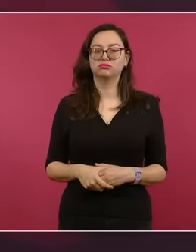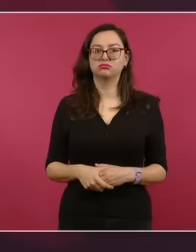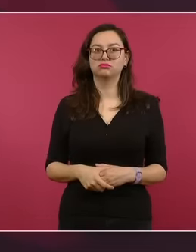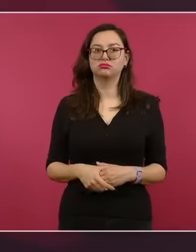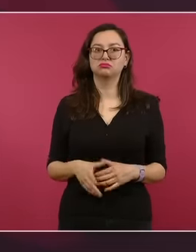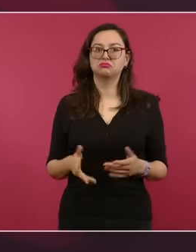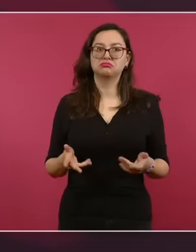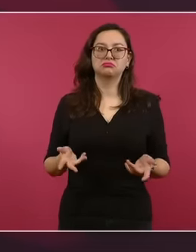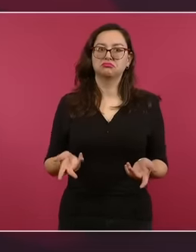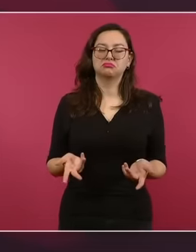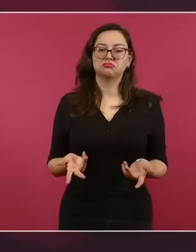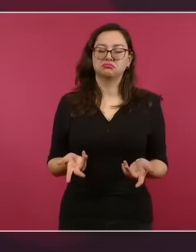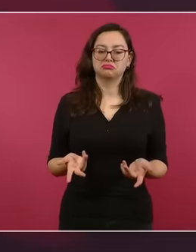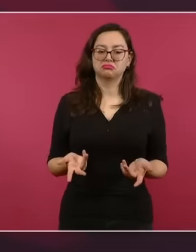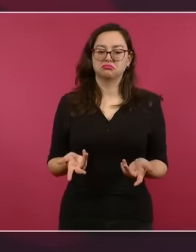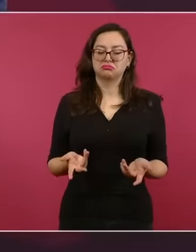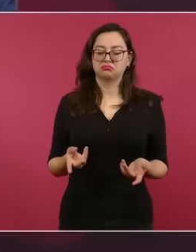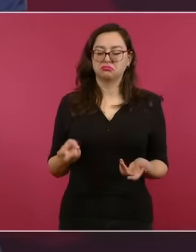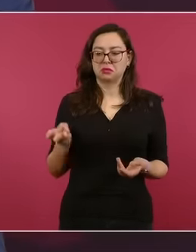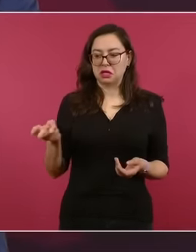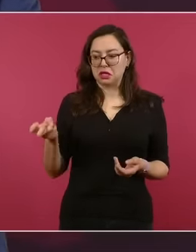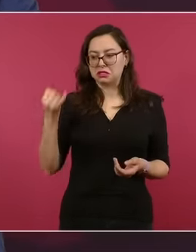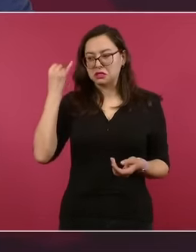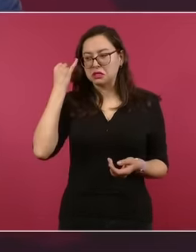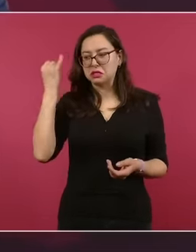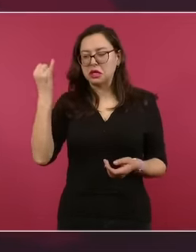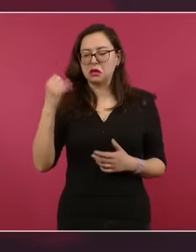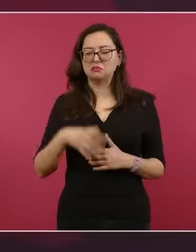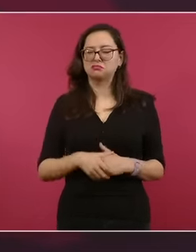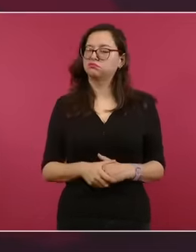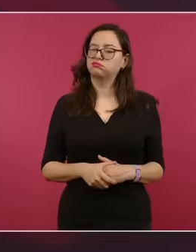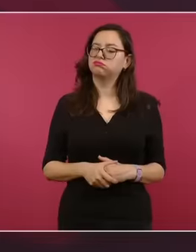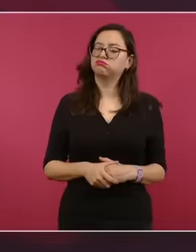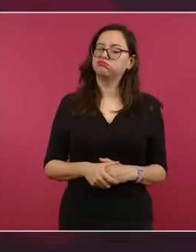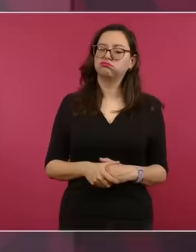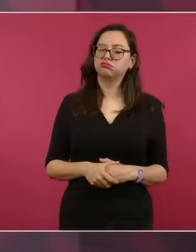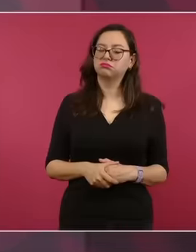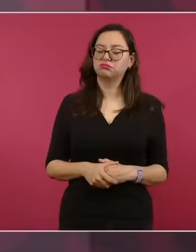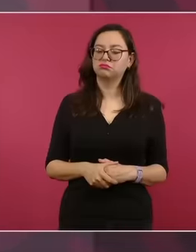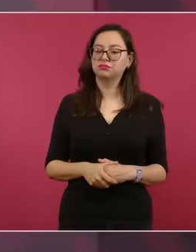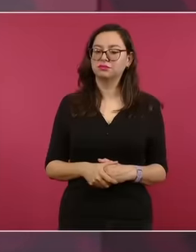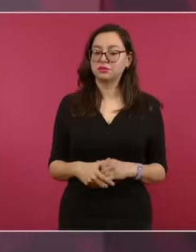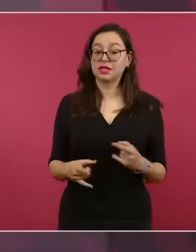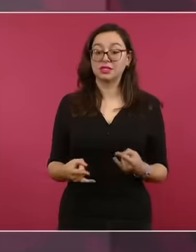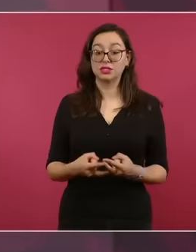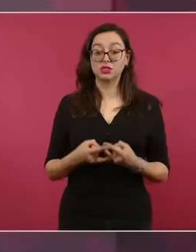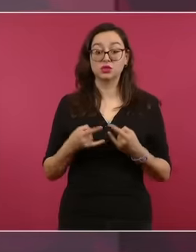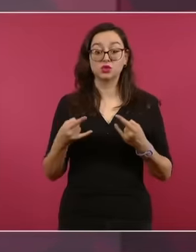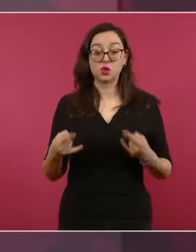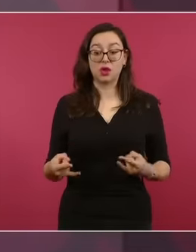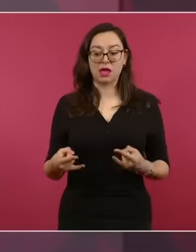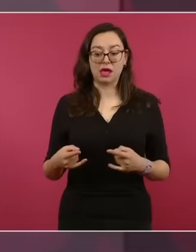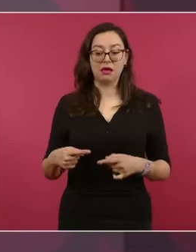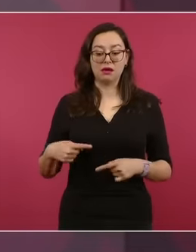Sobre este postulado, porque sí se repite en lo general,